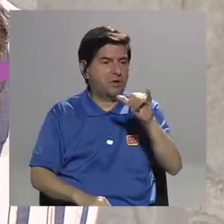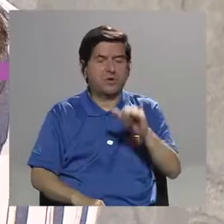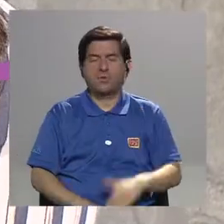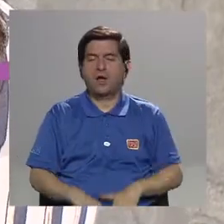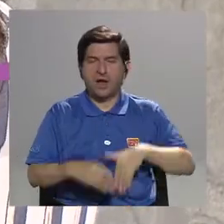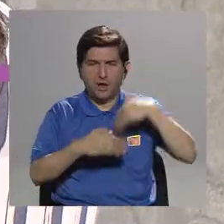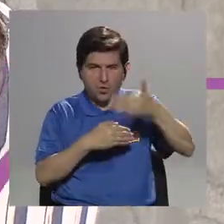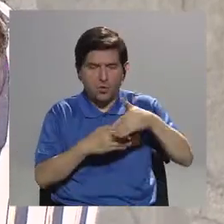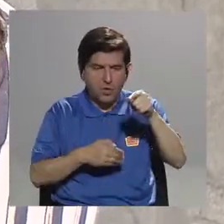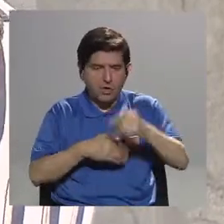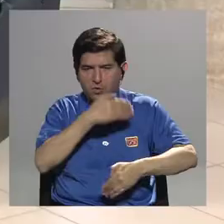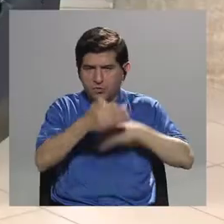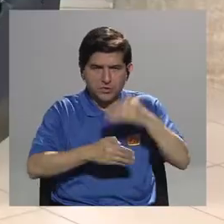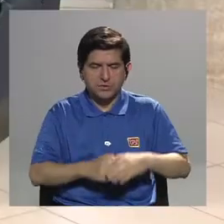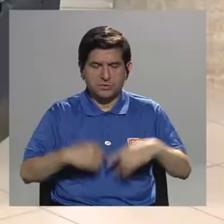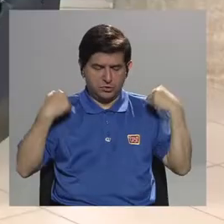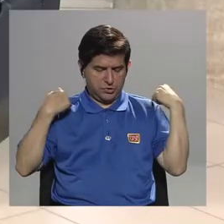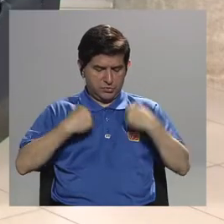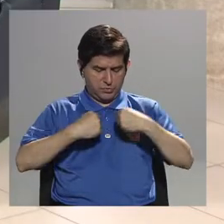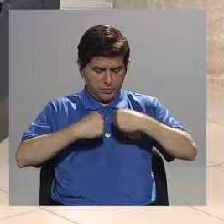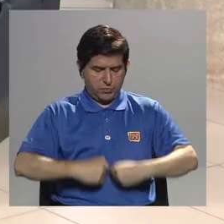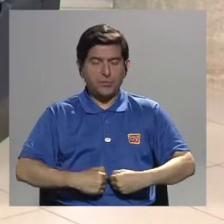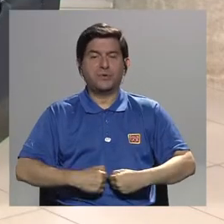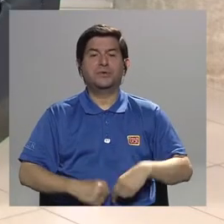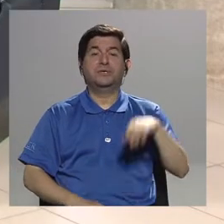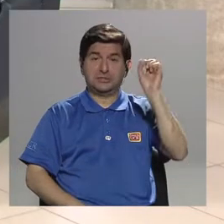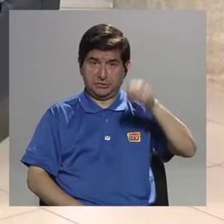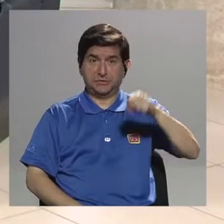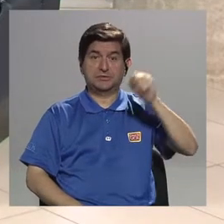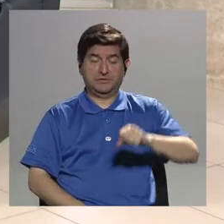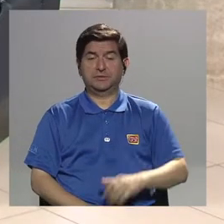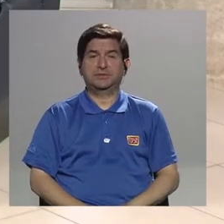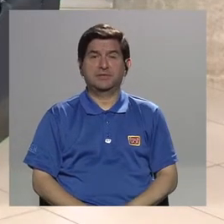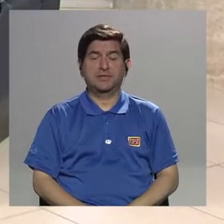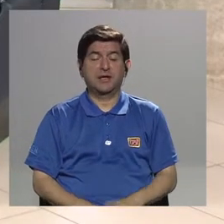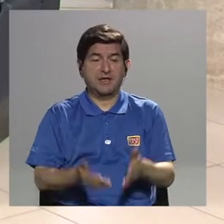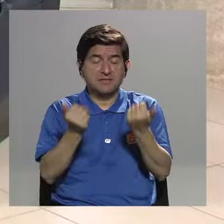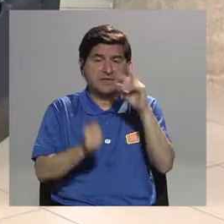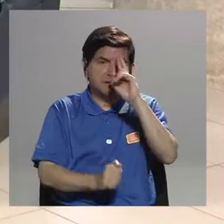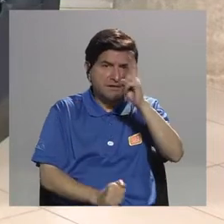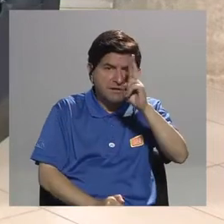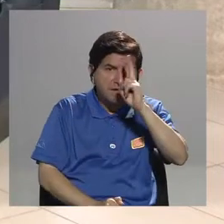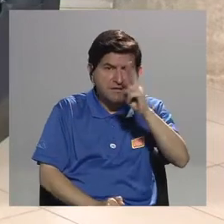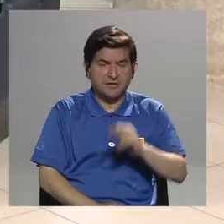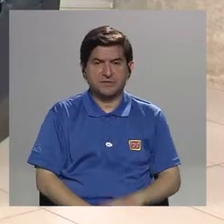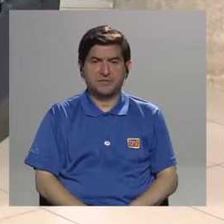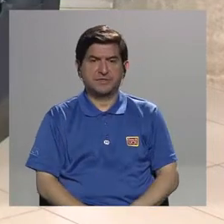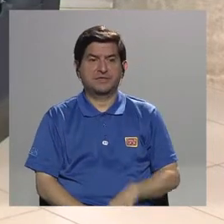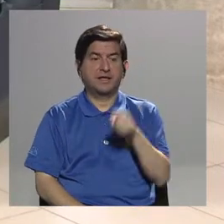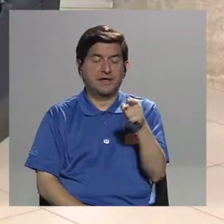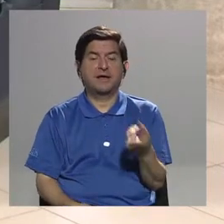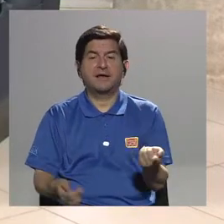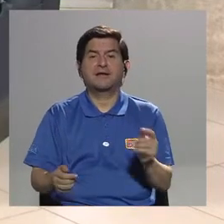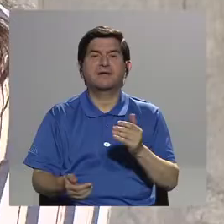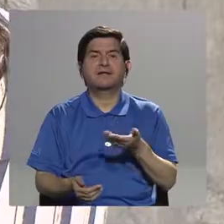si después de que les hicieron la autopsia ellos, este, se quiere respetar, ¿verdad? Su